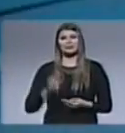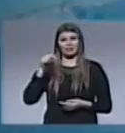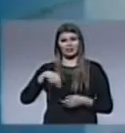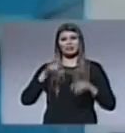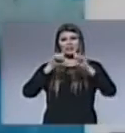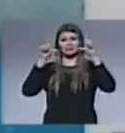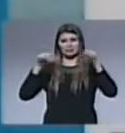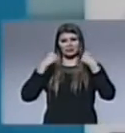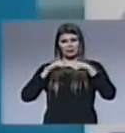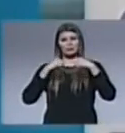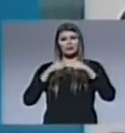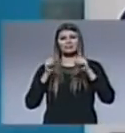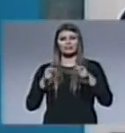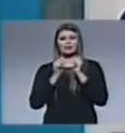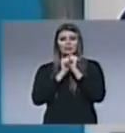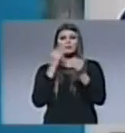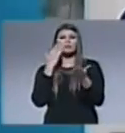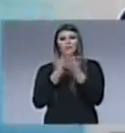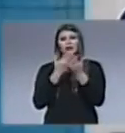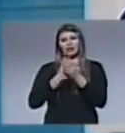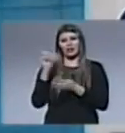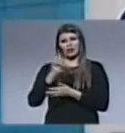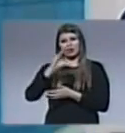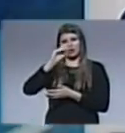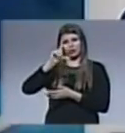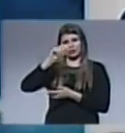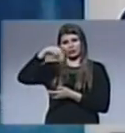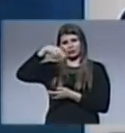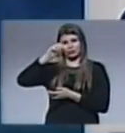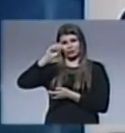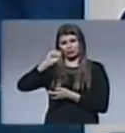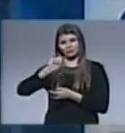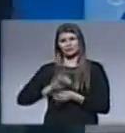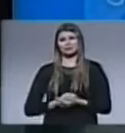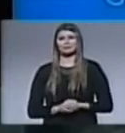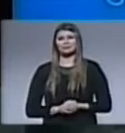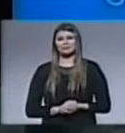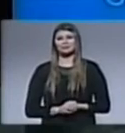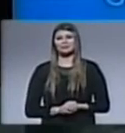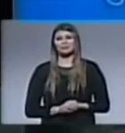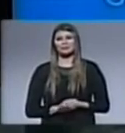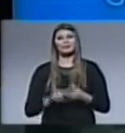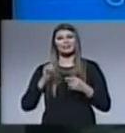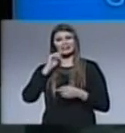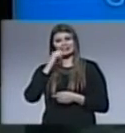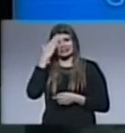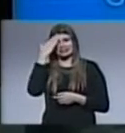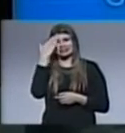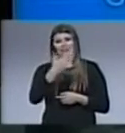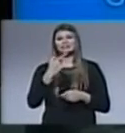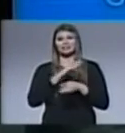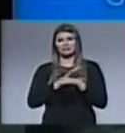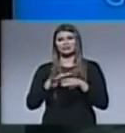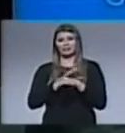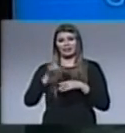segmento deportivo es presentado por Lácteos Los Colónos muchas gracias muchas Mavi sin lugar a dudas